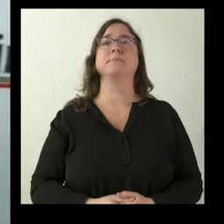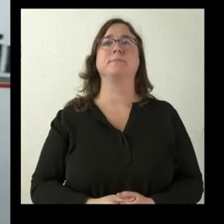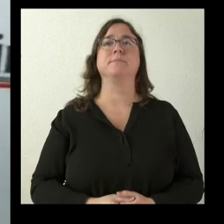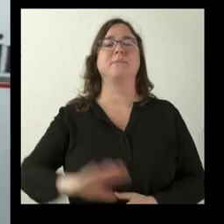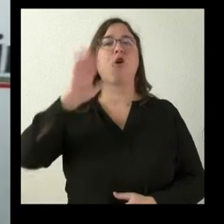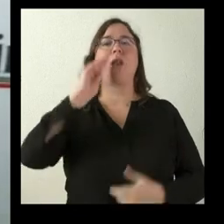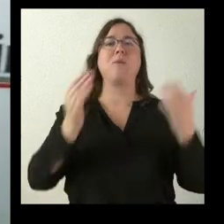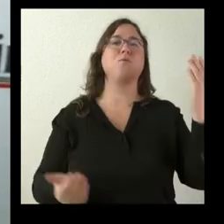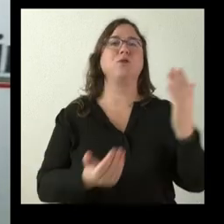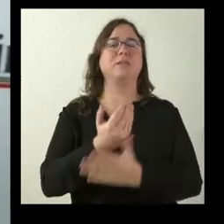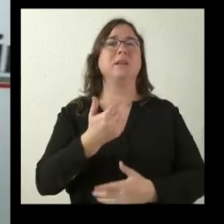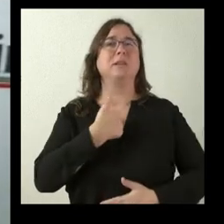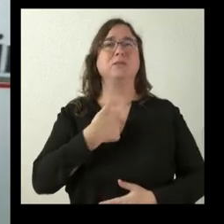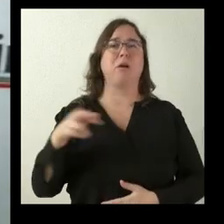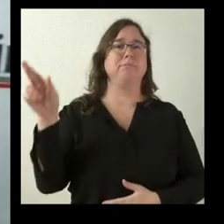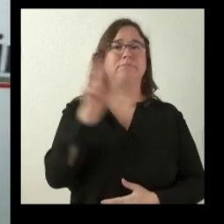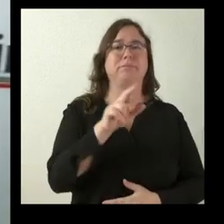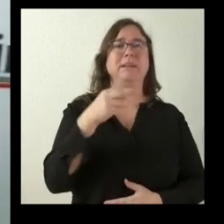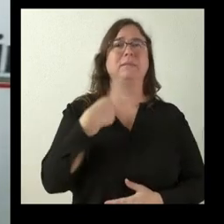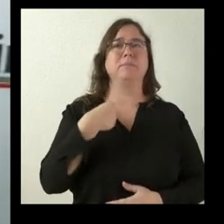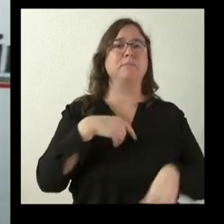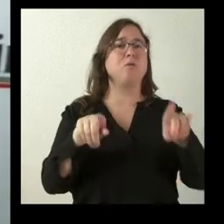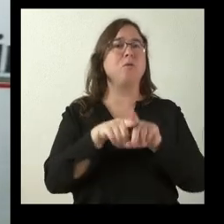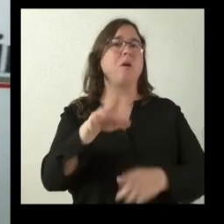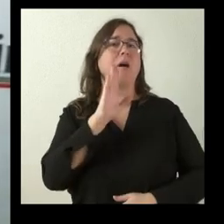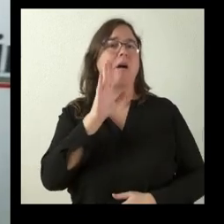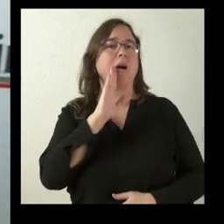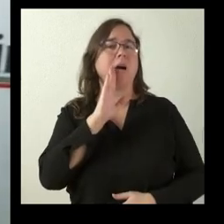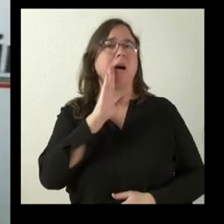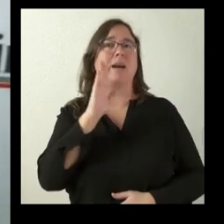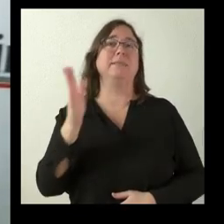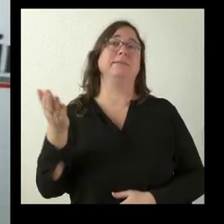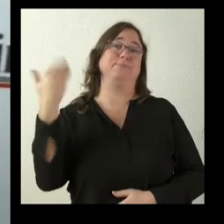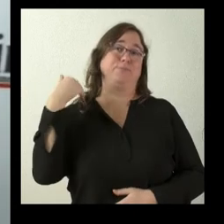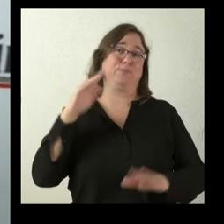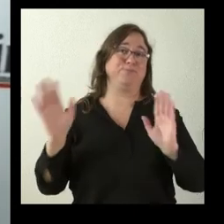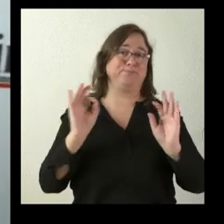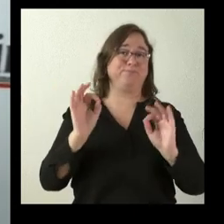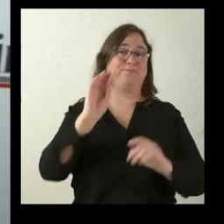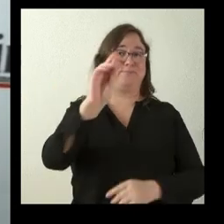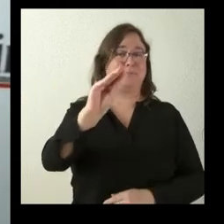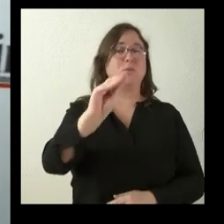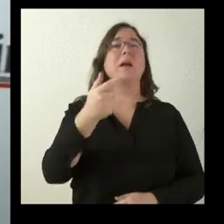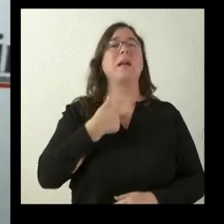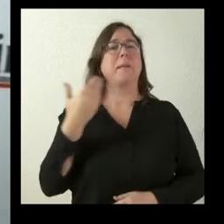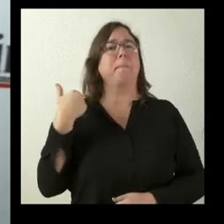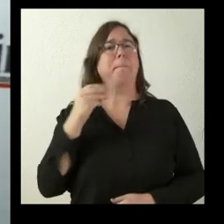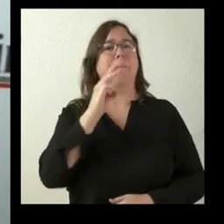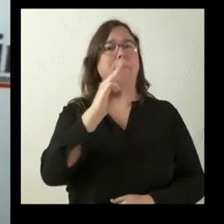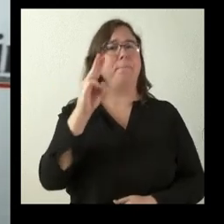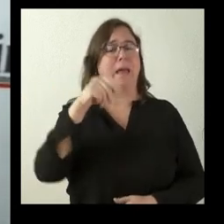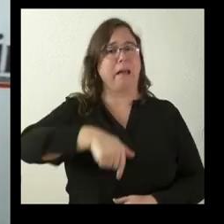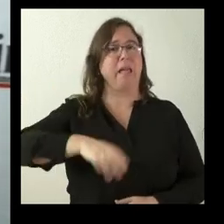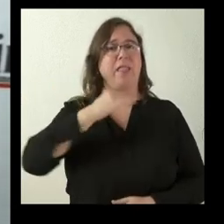Hola, buenos días. Yo me voy a repetir un poco con las preguntas de los últimos tiempos. El PP acaba de presentar de aquí de